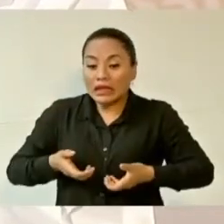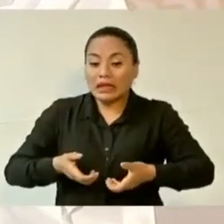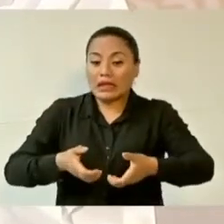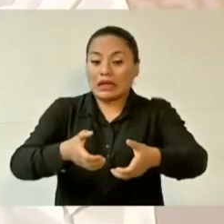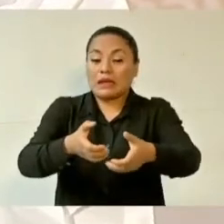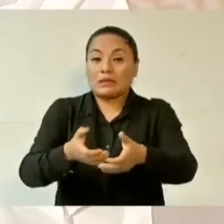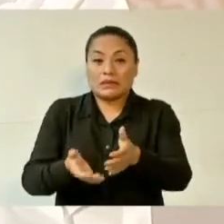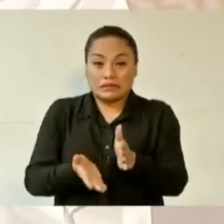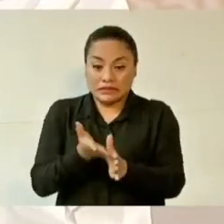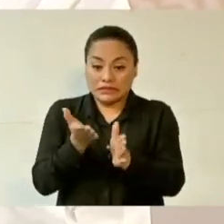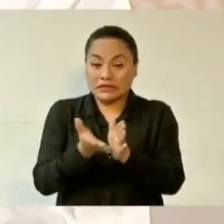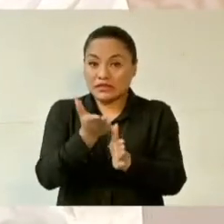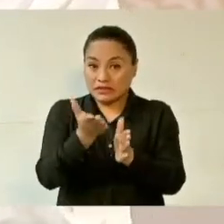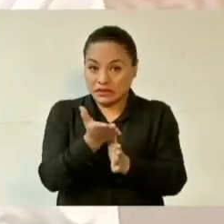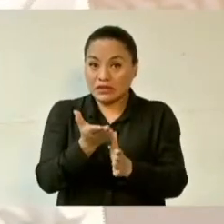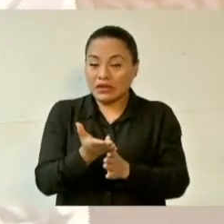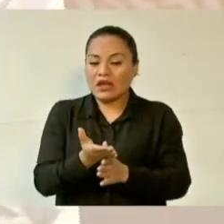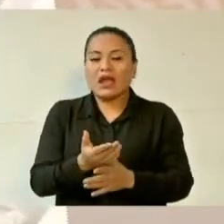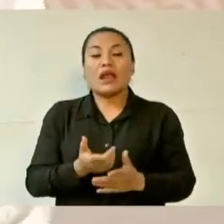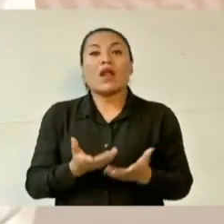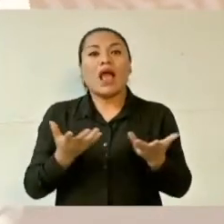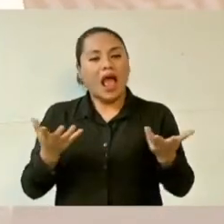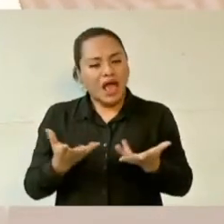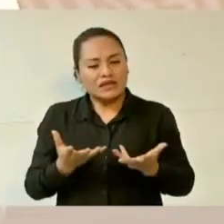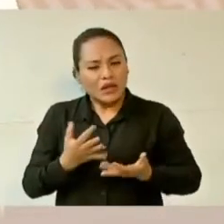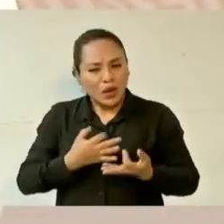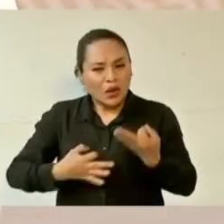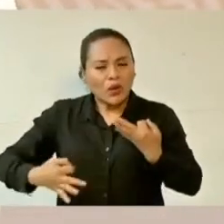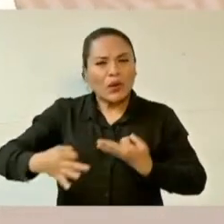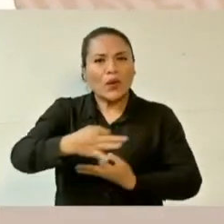sino es construir el camino.